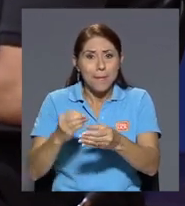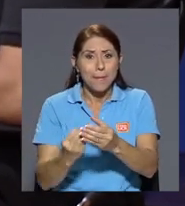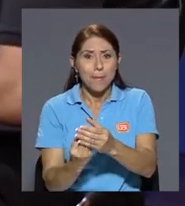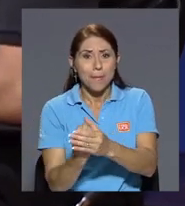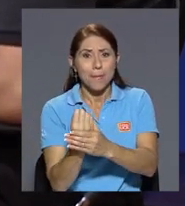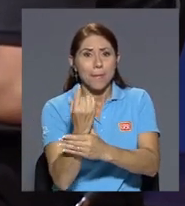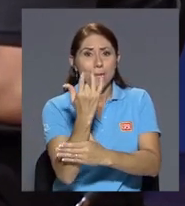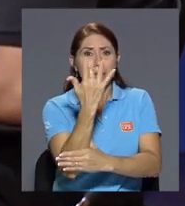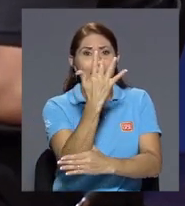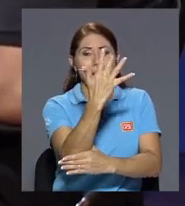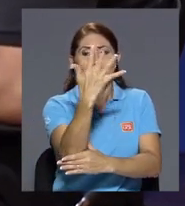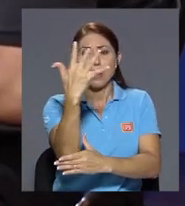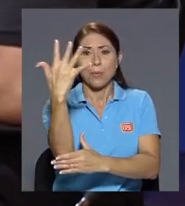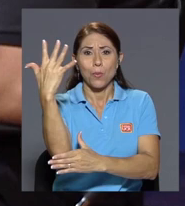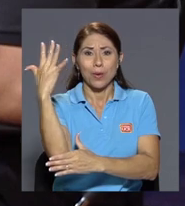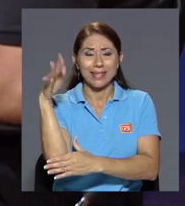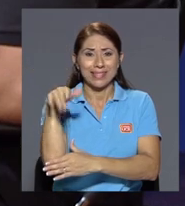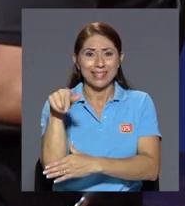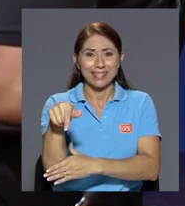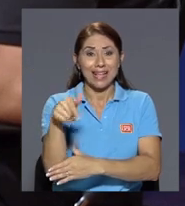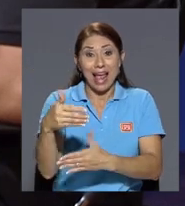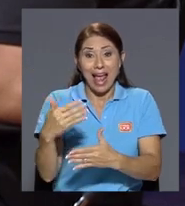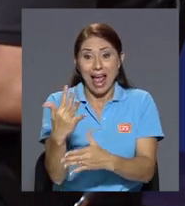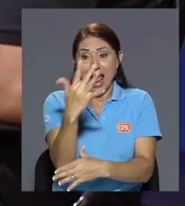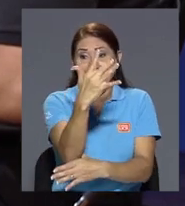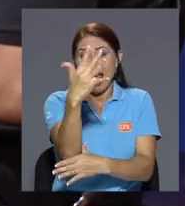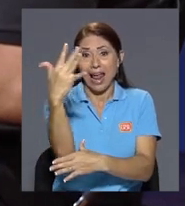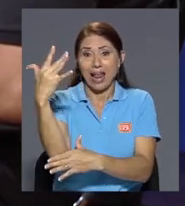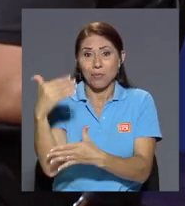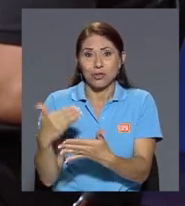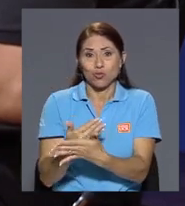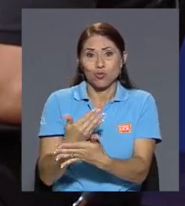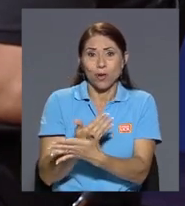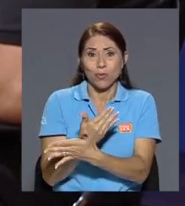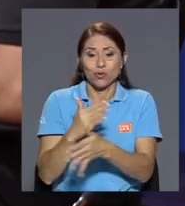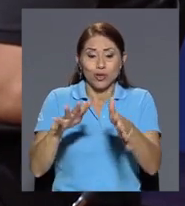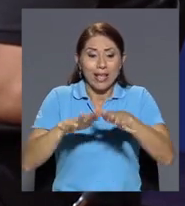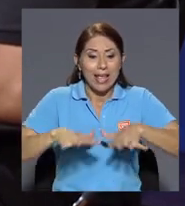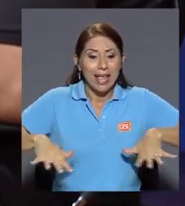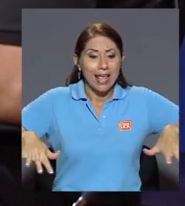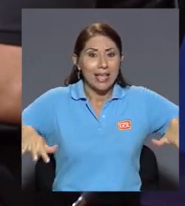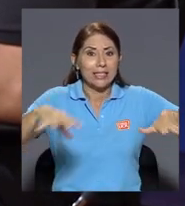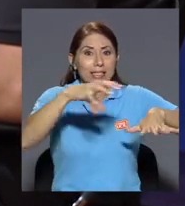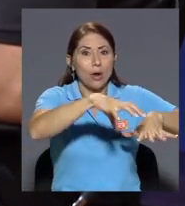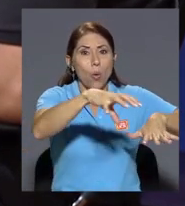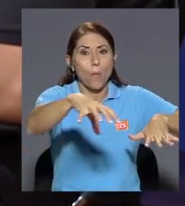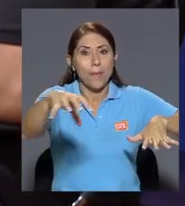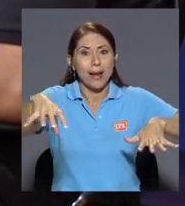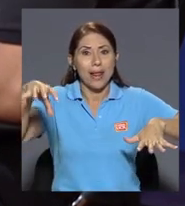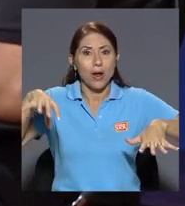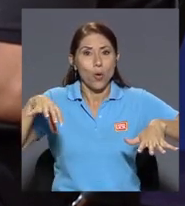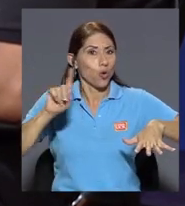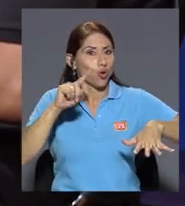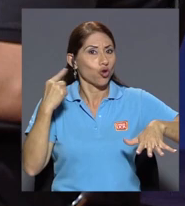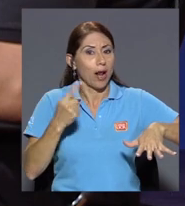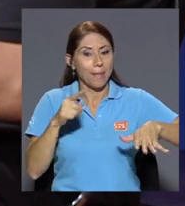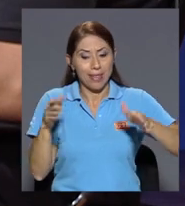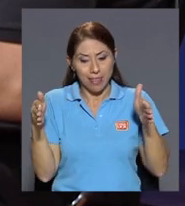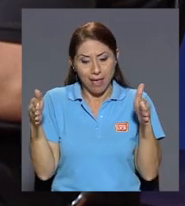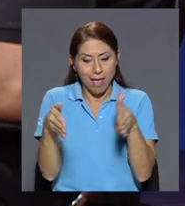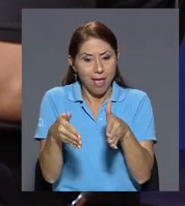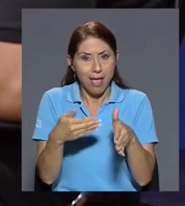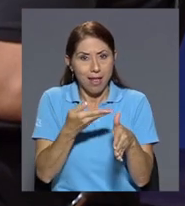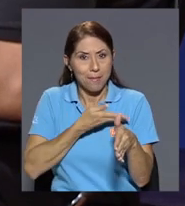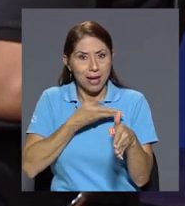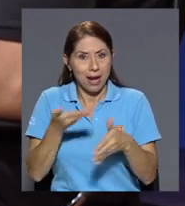es este complejo porque no es solamente el mercado como tal sino todo un complemento que hace que